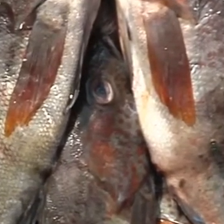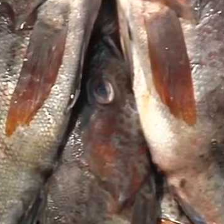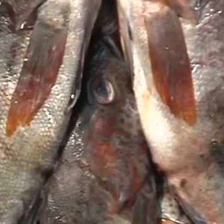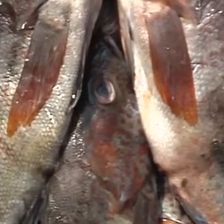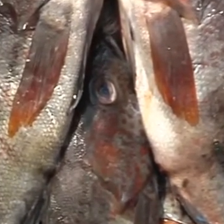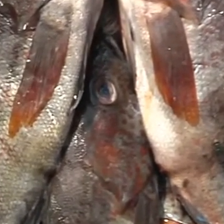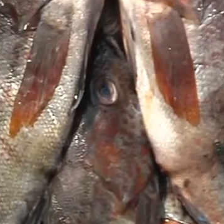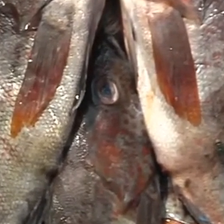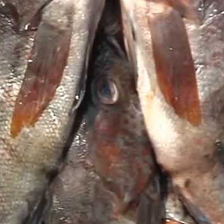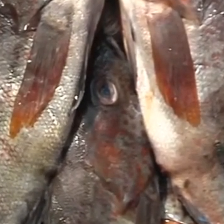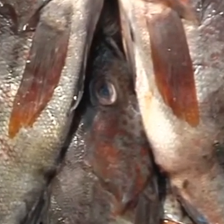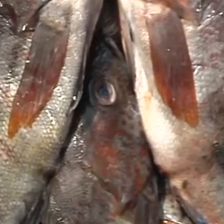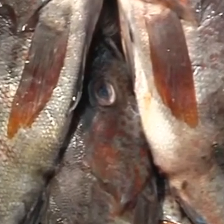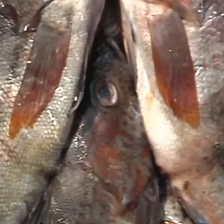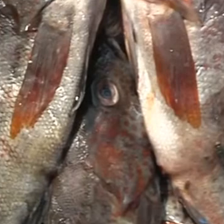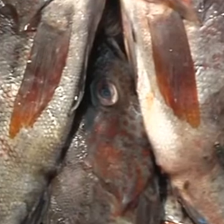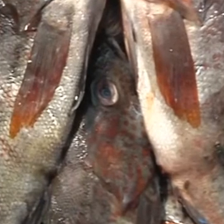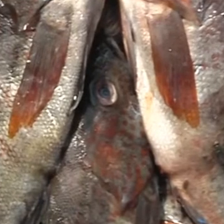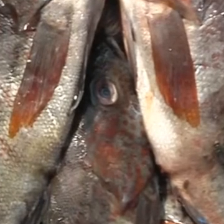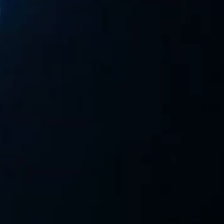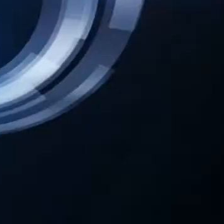Música Música